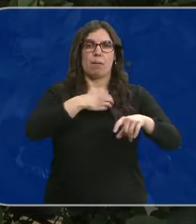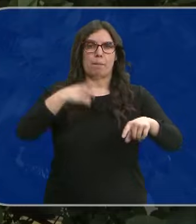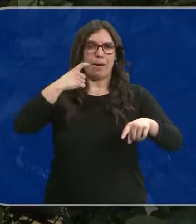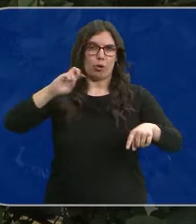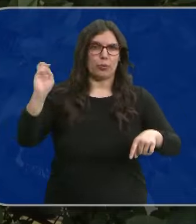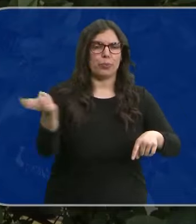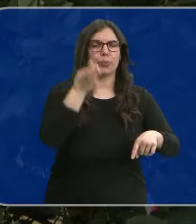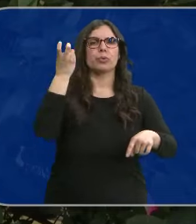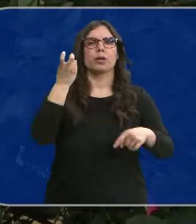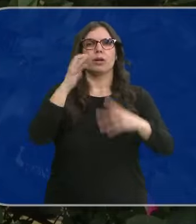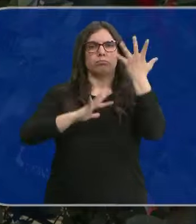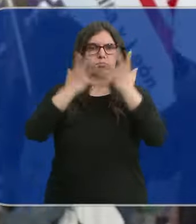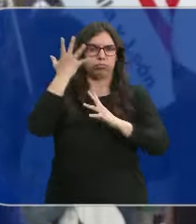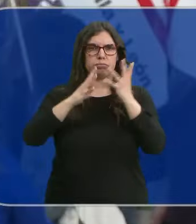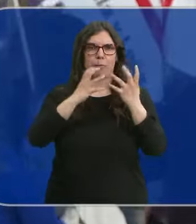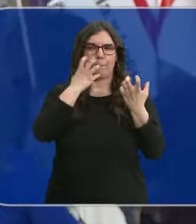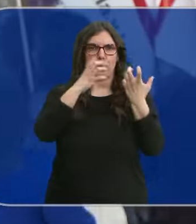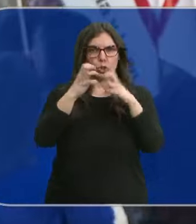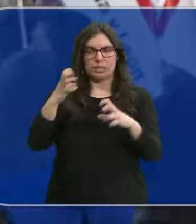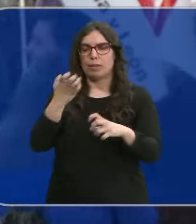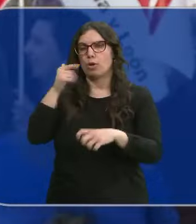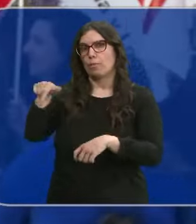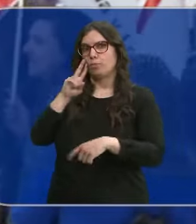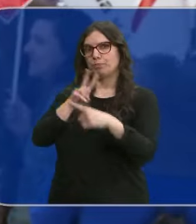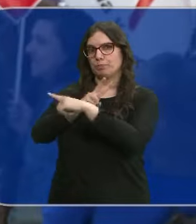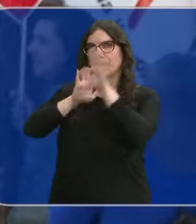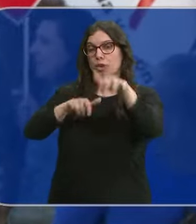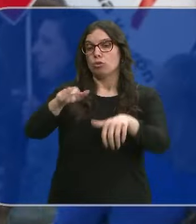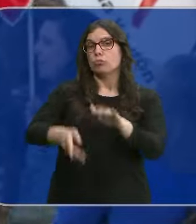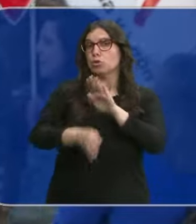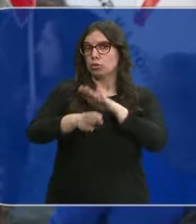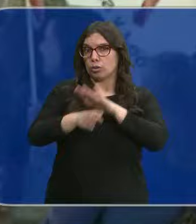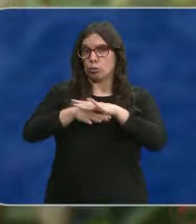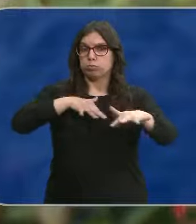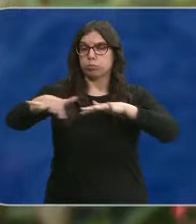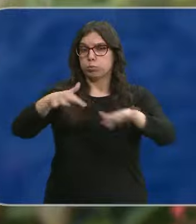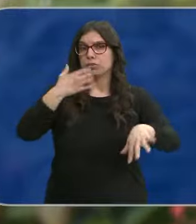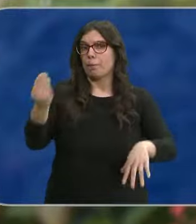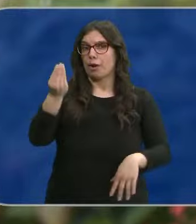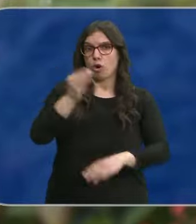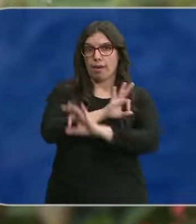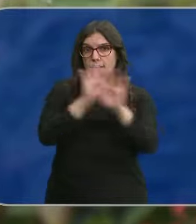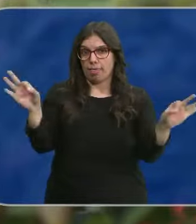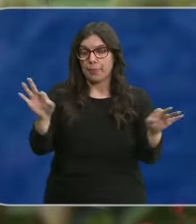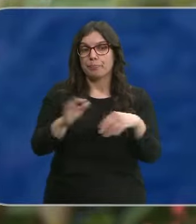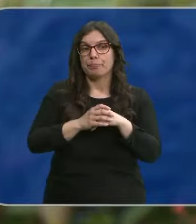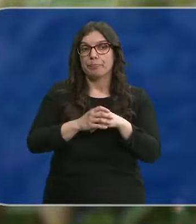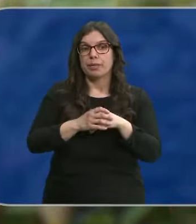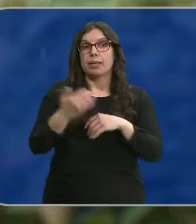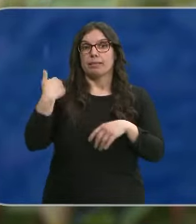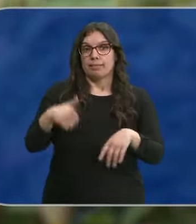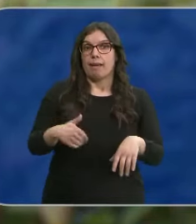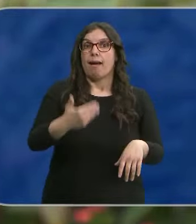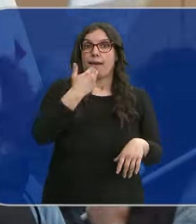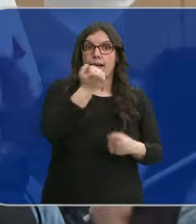varias ciudades de la comunidad. Estas en León. En una movilización que continuará si no mejoran las propuestas. Mejoras que han llegado a los trabajadores de las